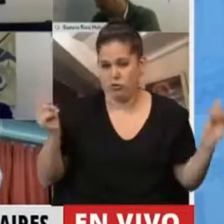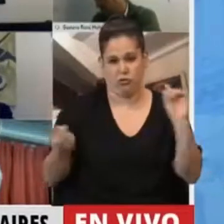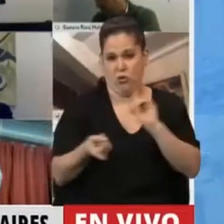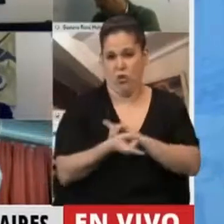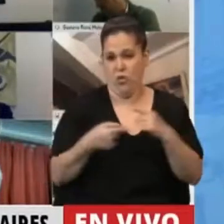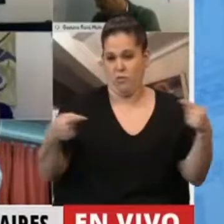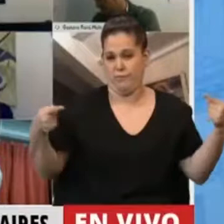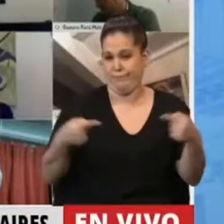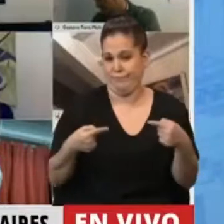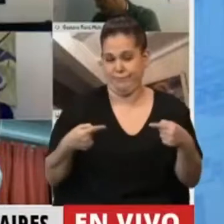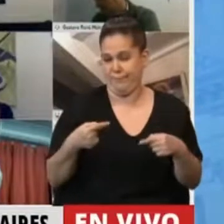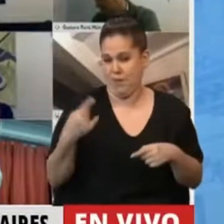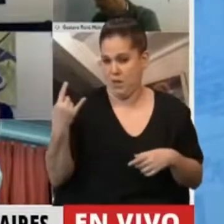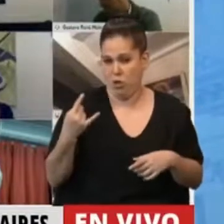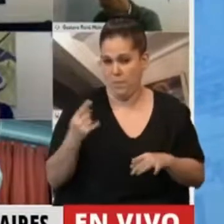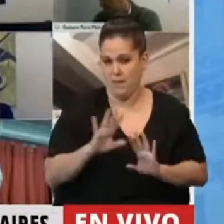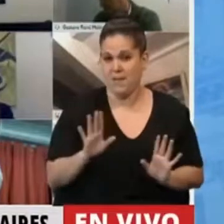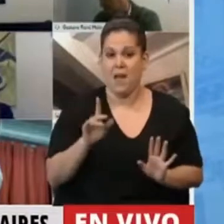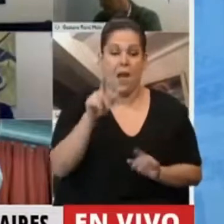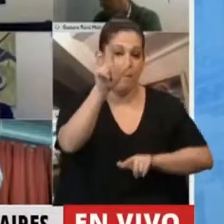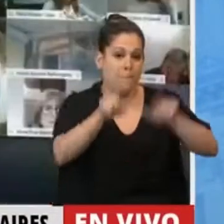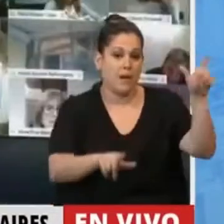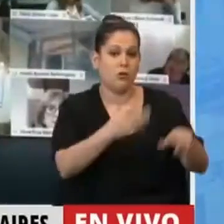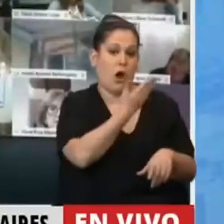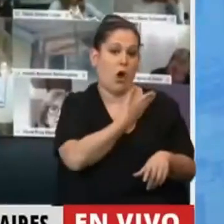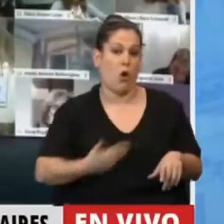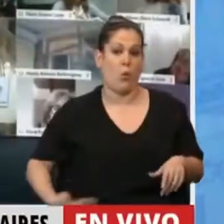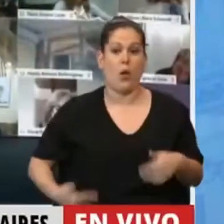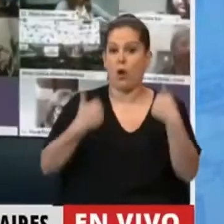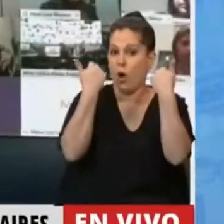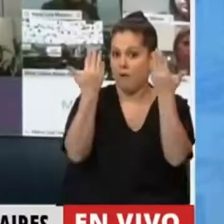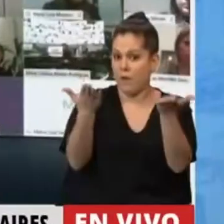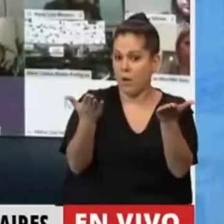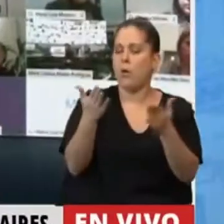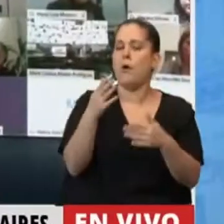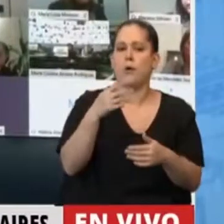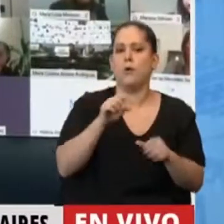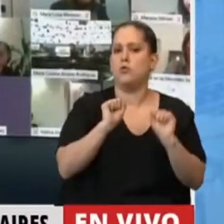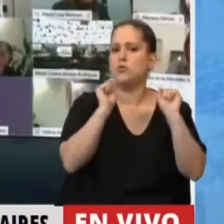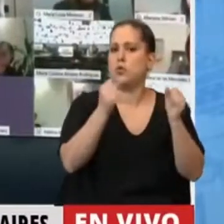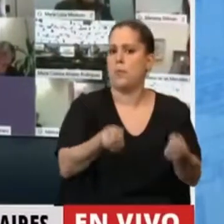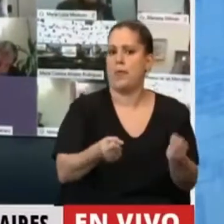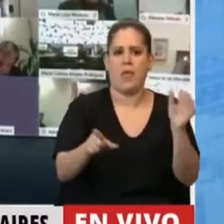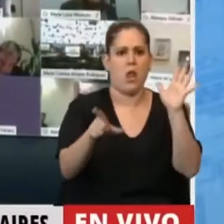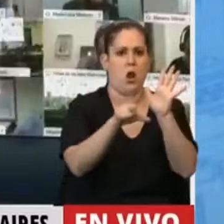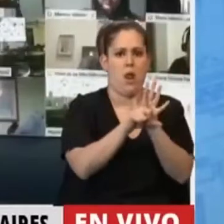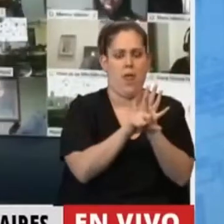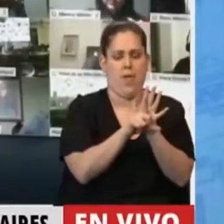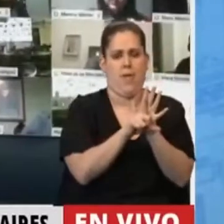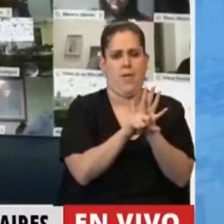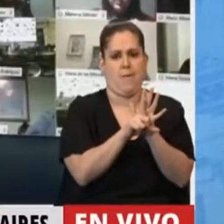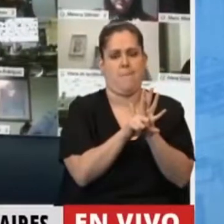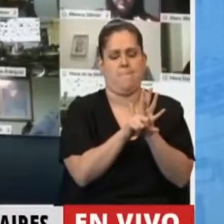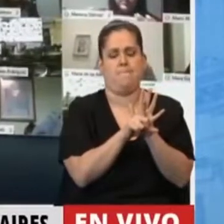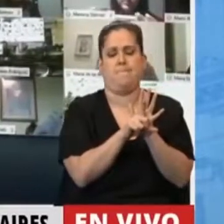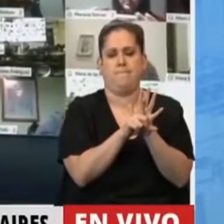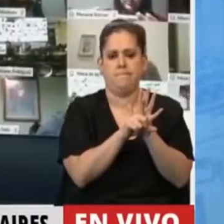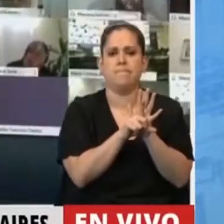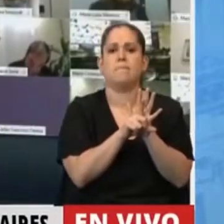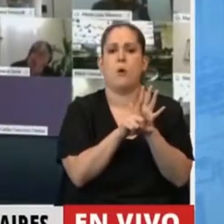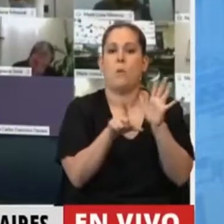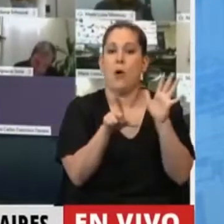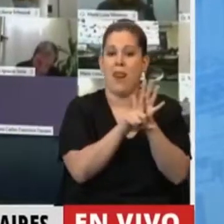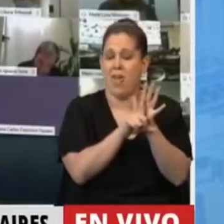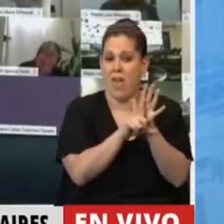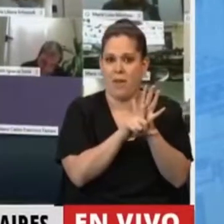Justamente los que hoy son gobierno y que eran oposición, suspendieron la aplicación de esta ley, en principio por el enorme impacto